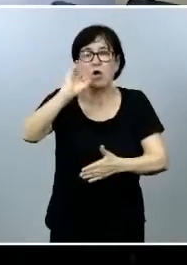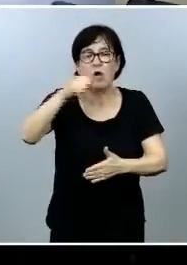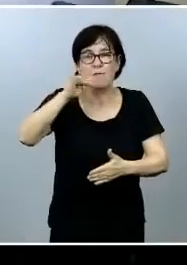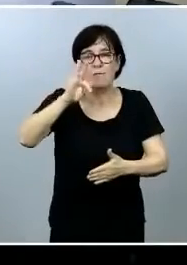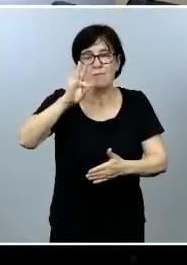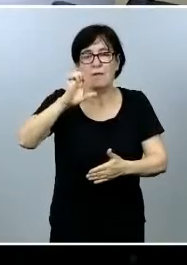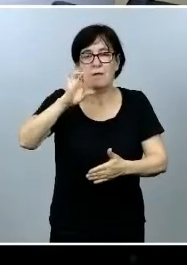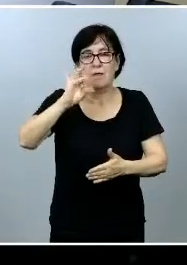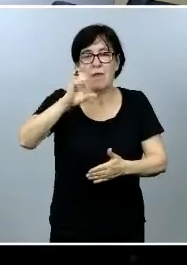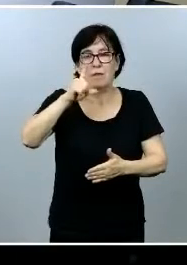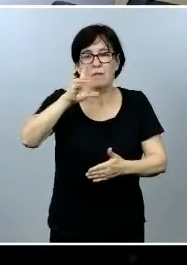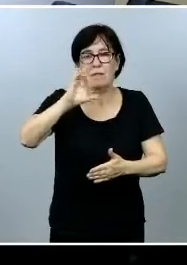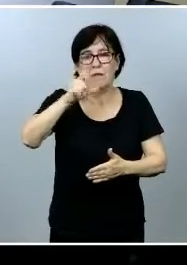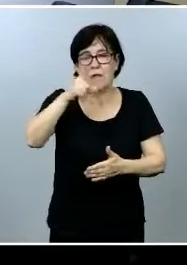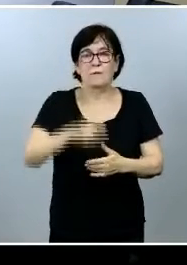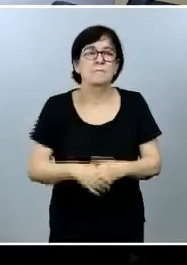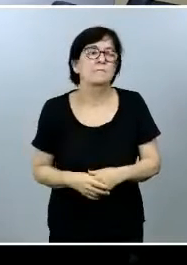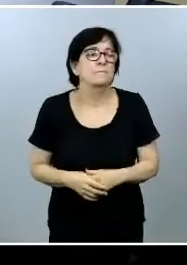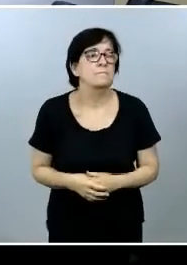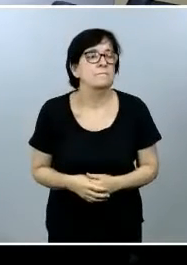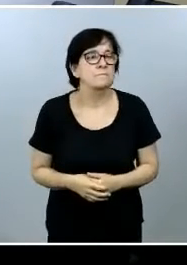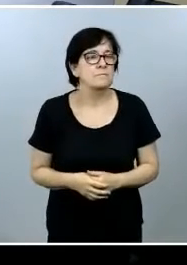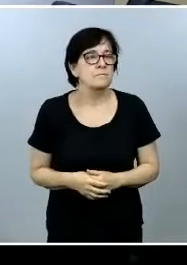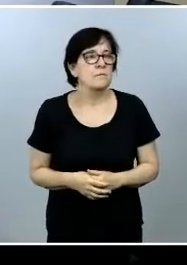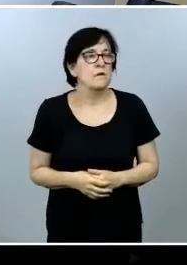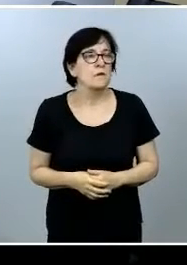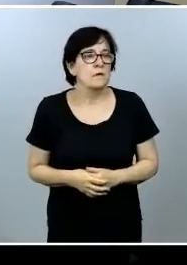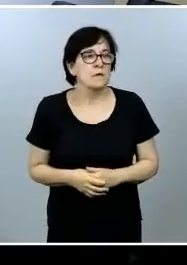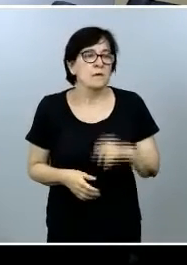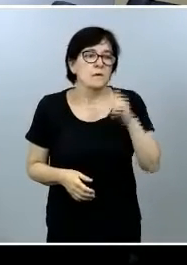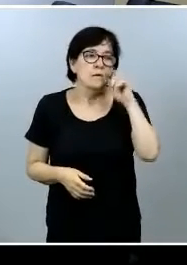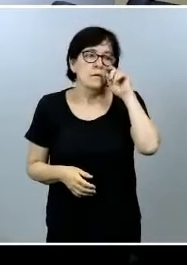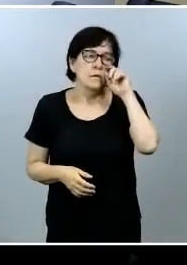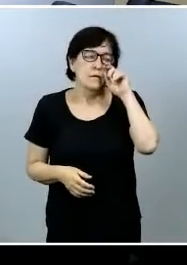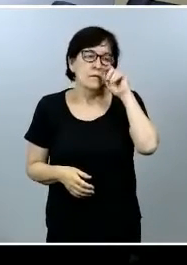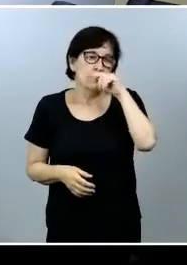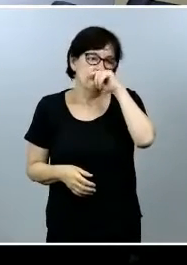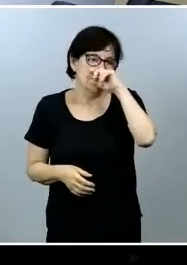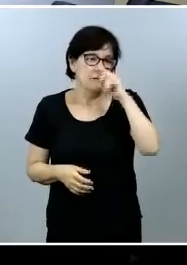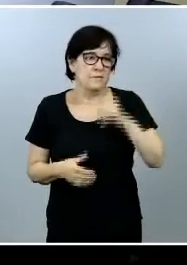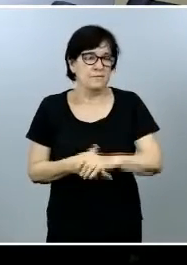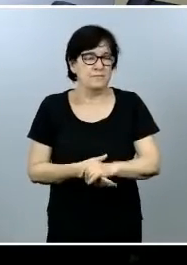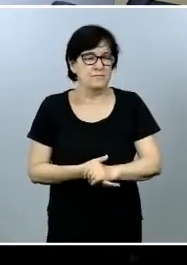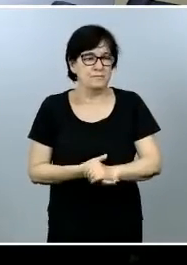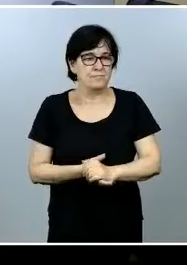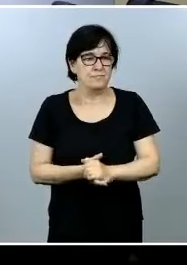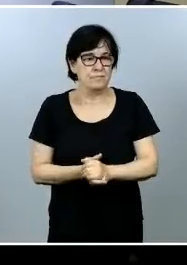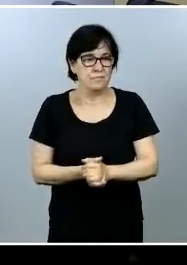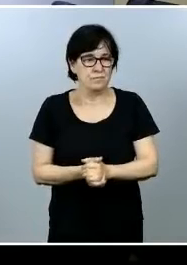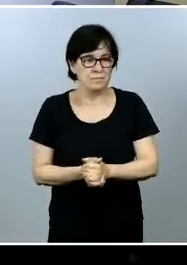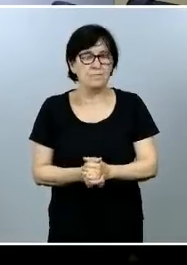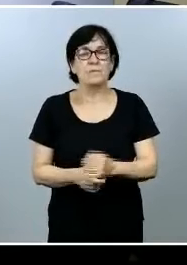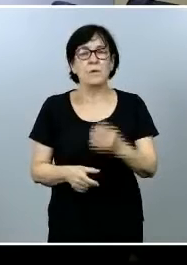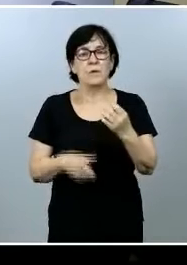Muy bien Si queréis contesto yo primero muchas gracias por las dos preguntas